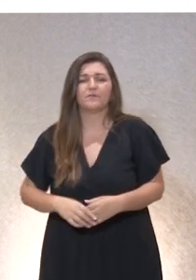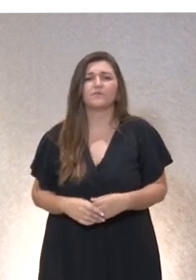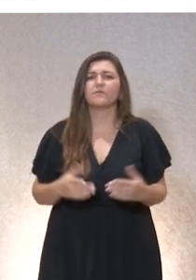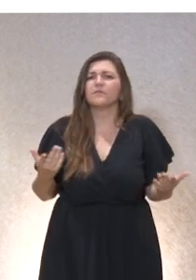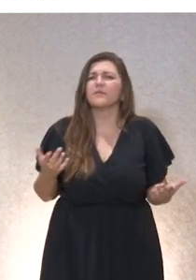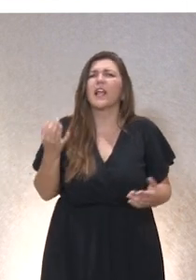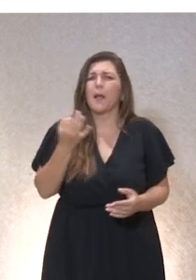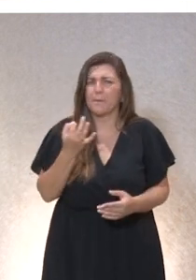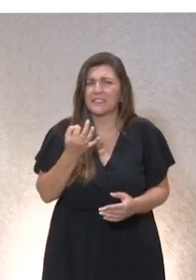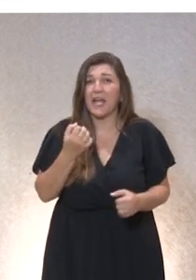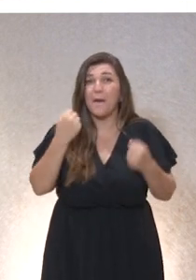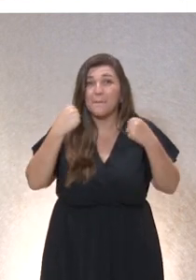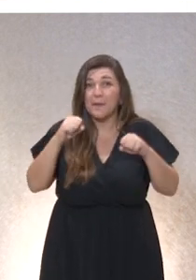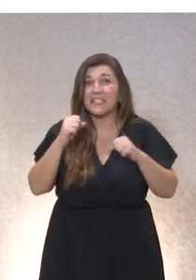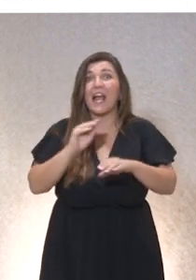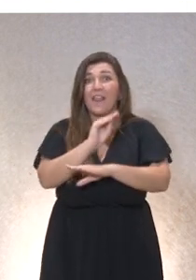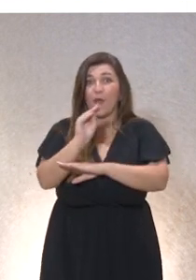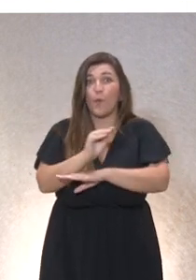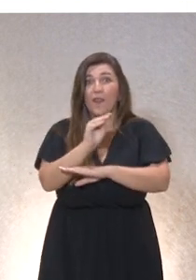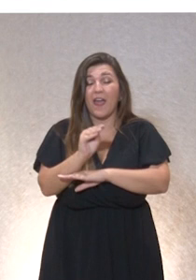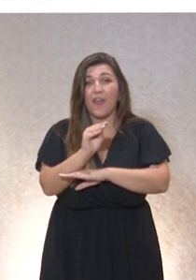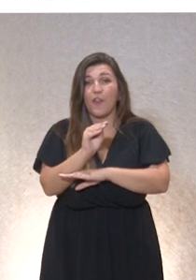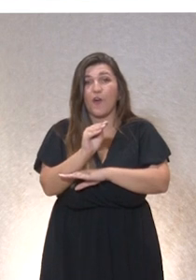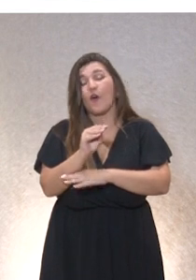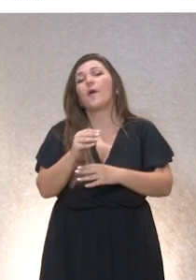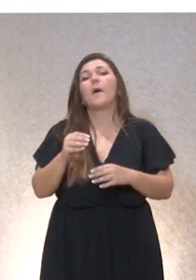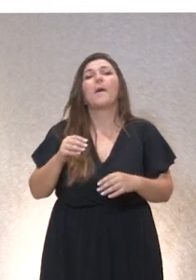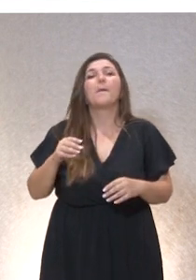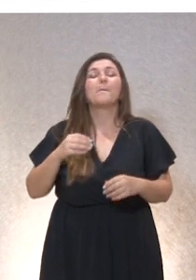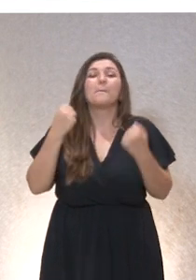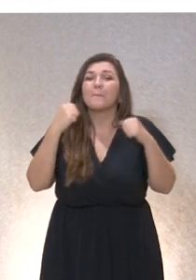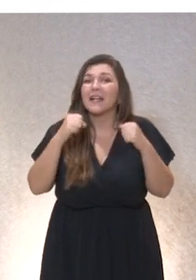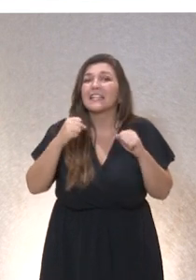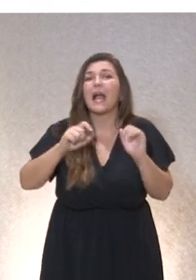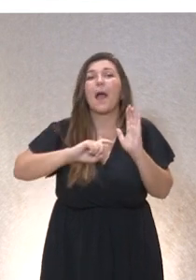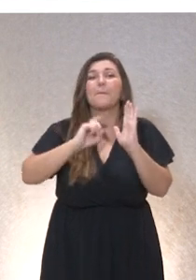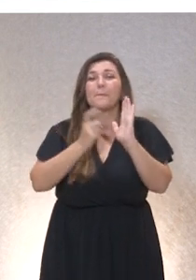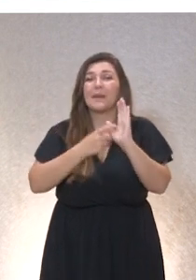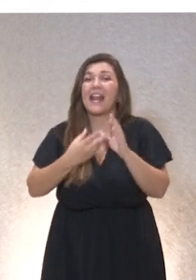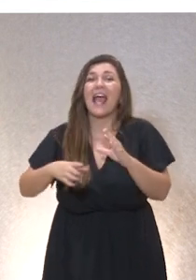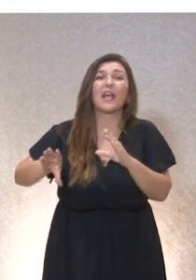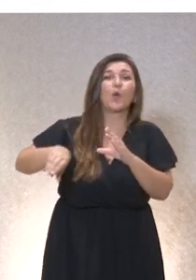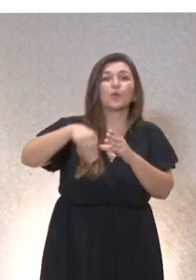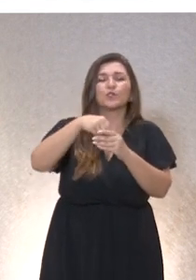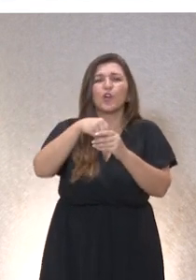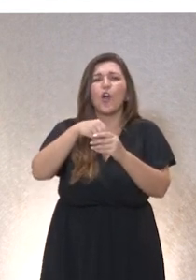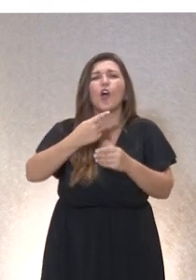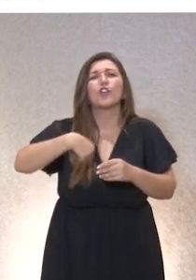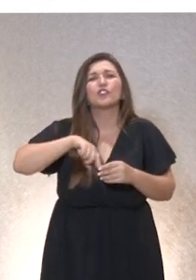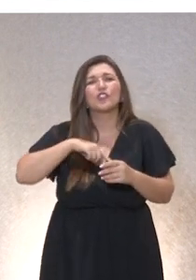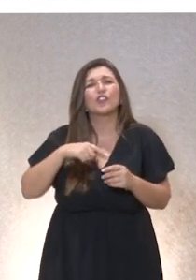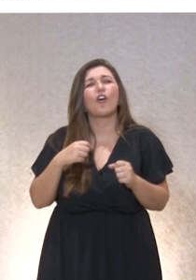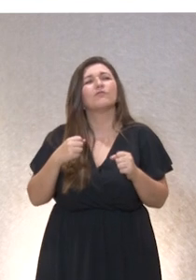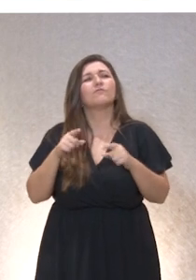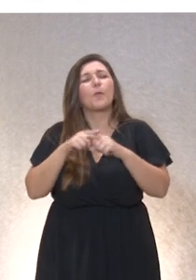En las prácticas de cuidado, en las prácticas de plena inclusión, hacemos un ejercicio de ética aplicada.